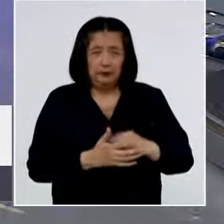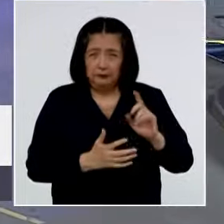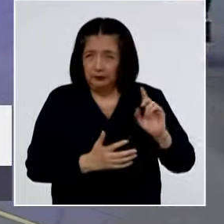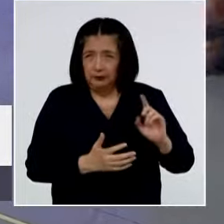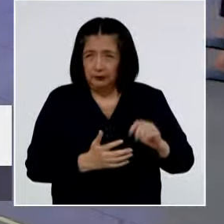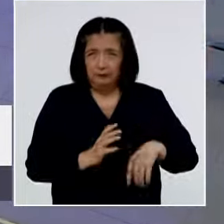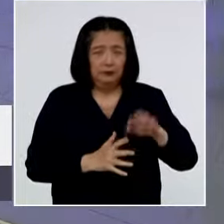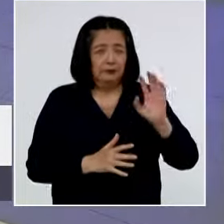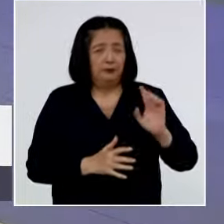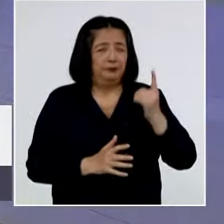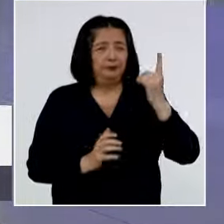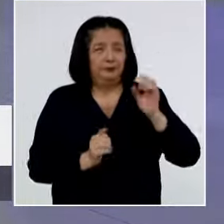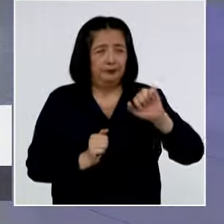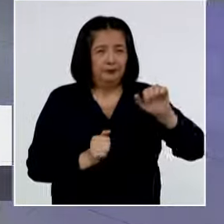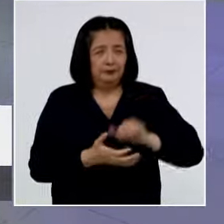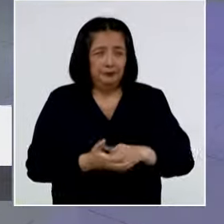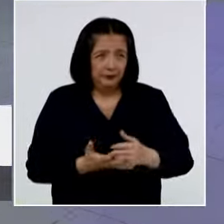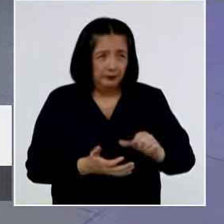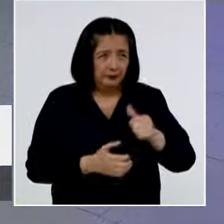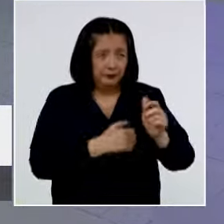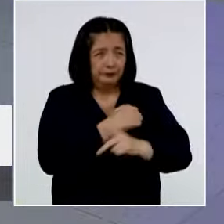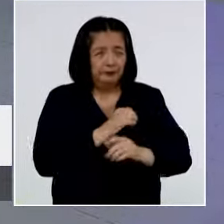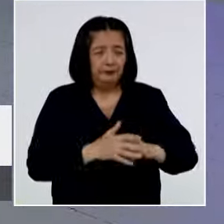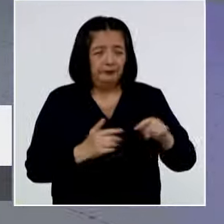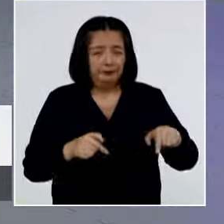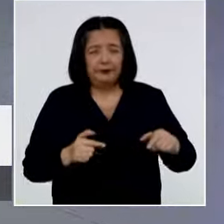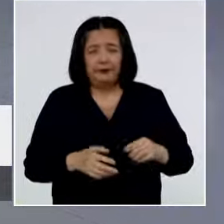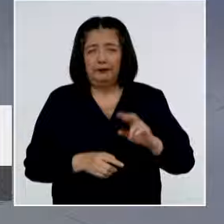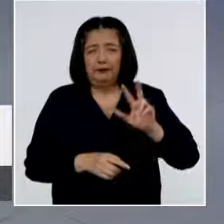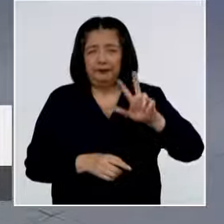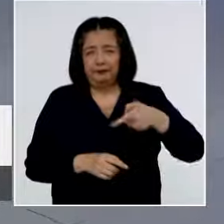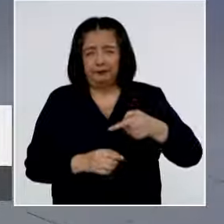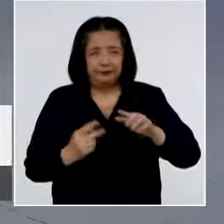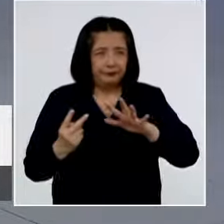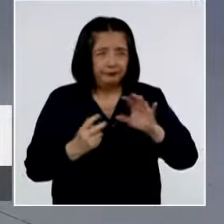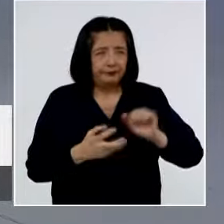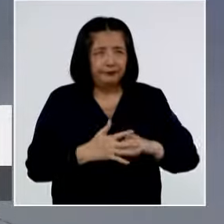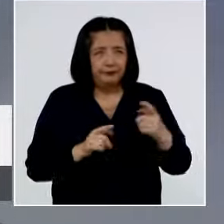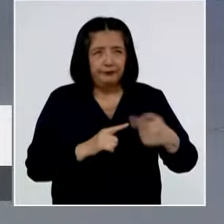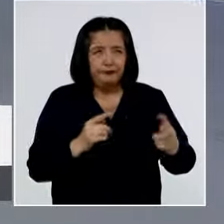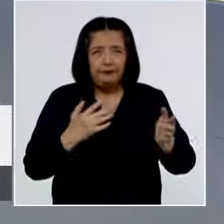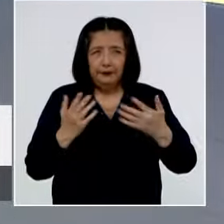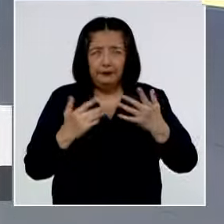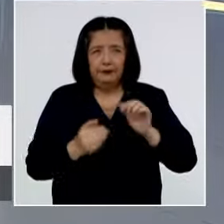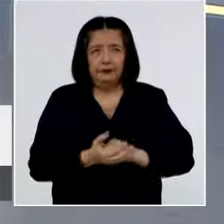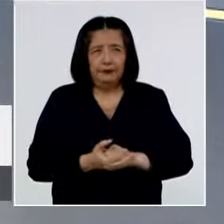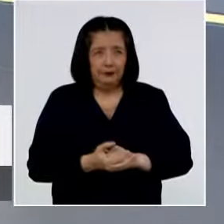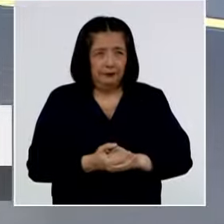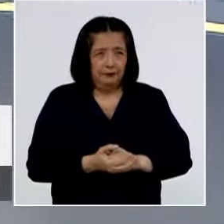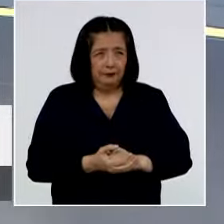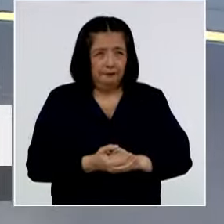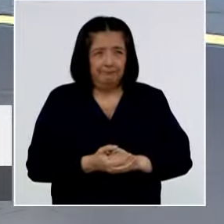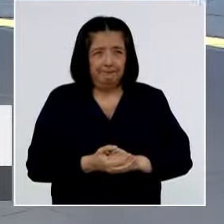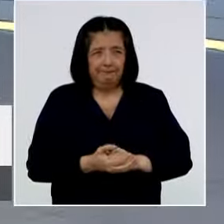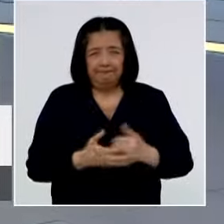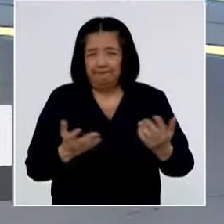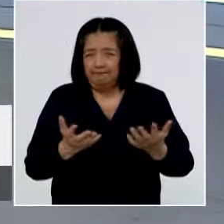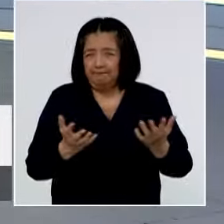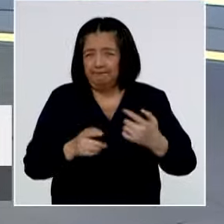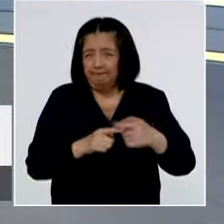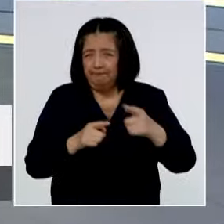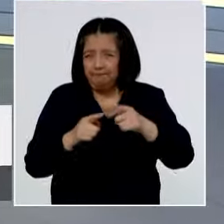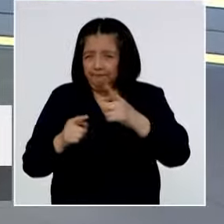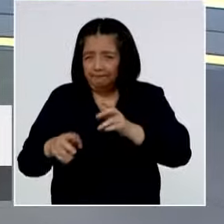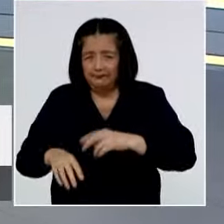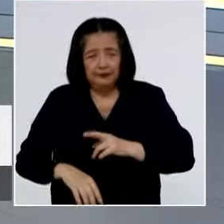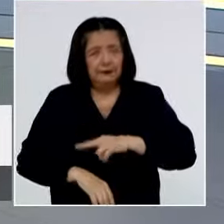productor de papa por sobre otros países, porque acá se encuentran 3.700 variedades, pero si hablamos propiamente de lo que pasa, digamos, en las diferentes